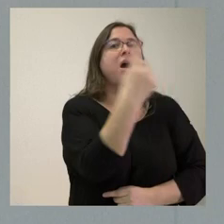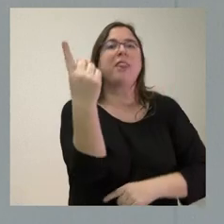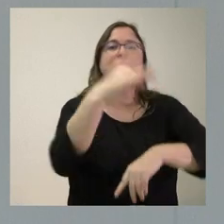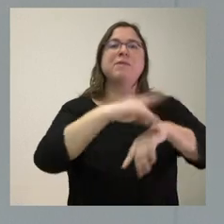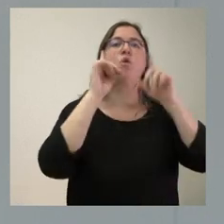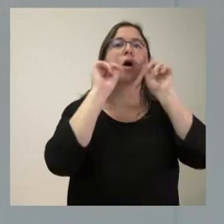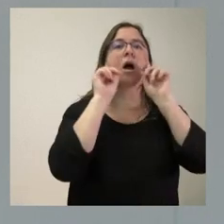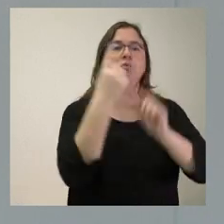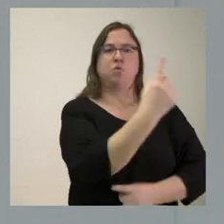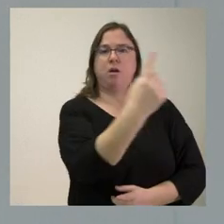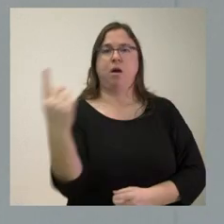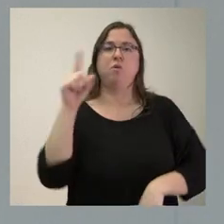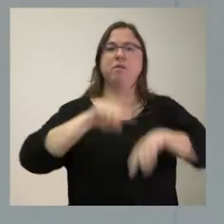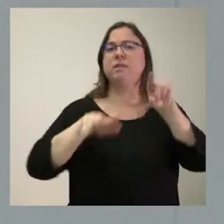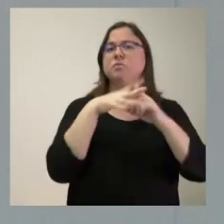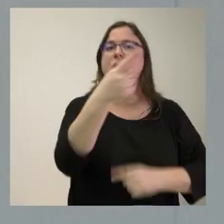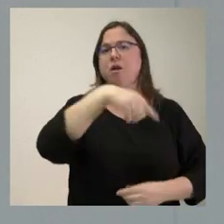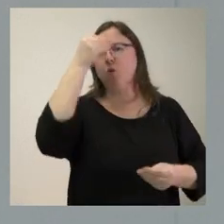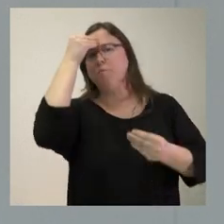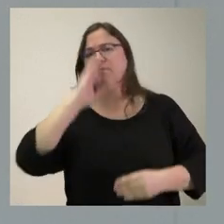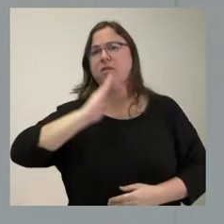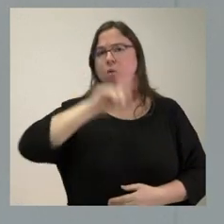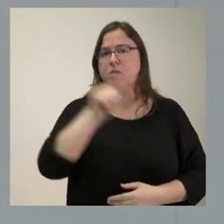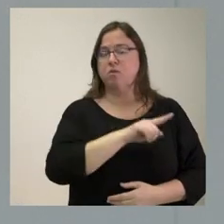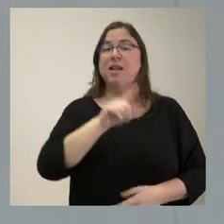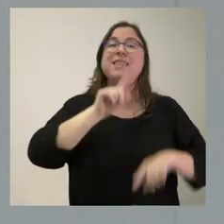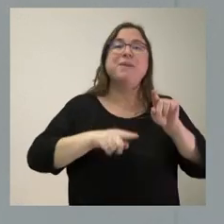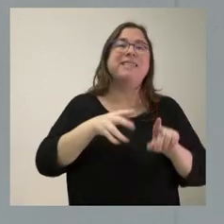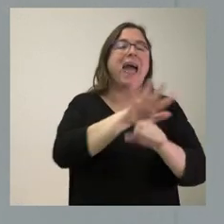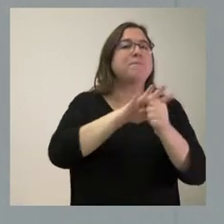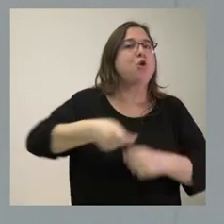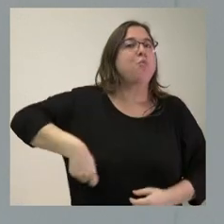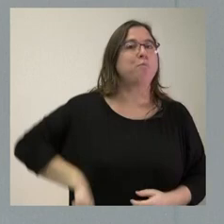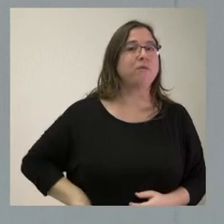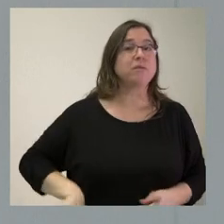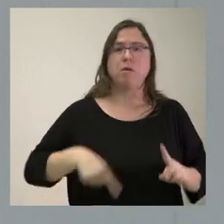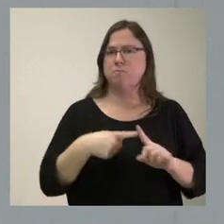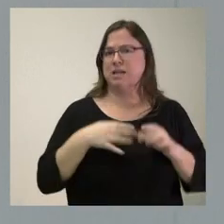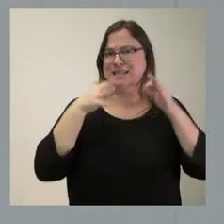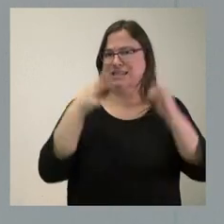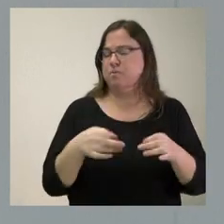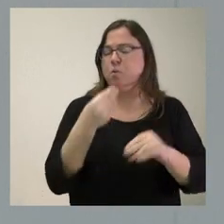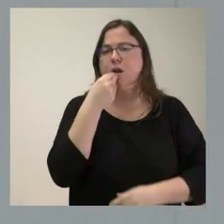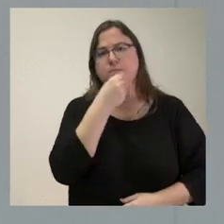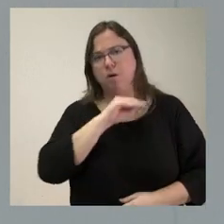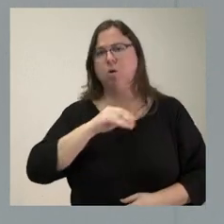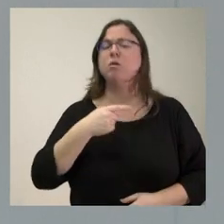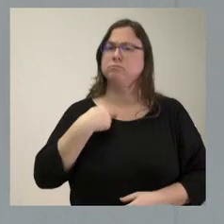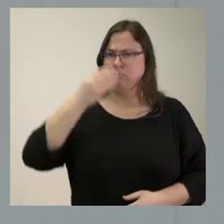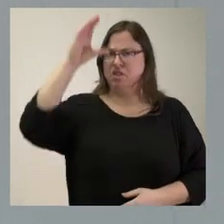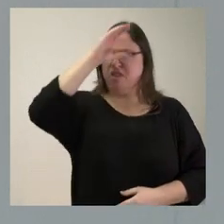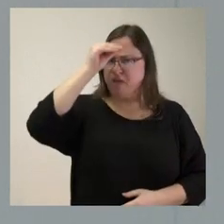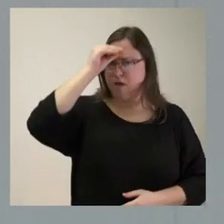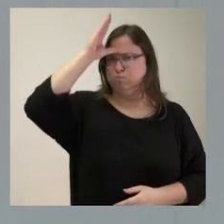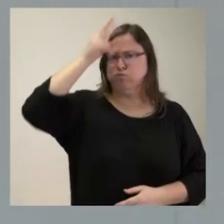condiciones que ellos estimen oportuno, en el ejercicio profesional y siempre como hacen, con el mejor de los conocimientos científicos